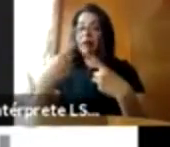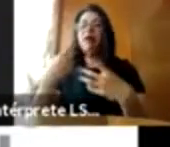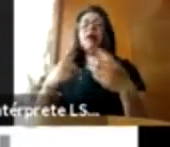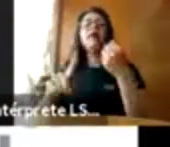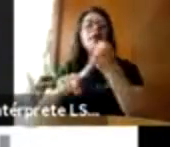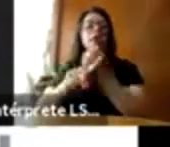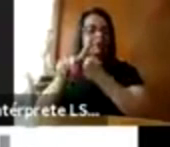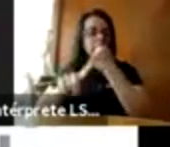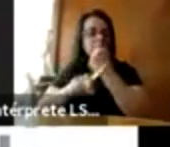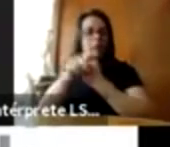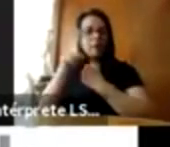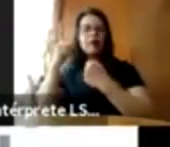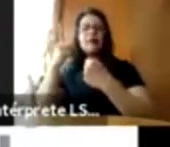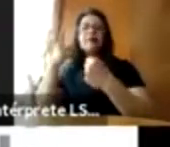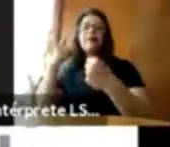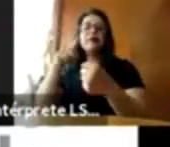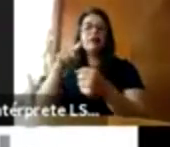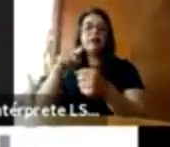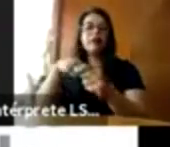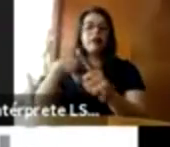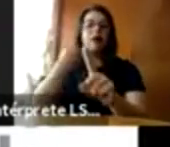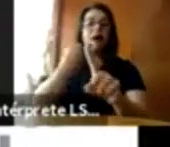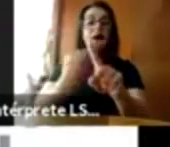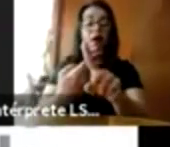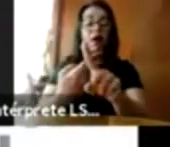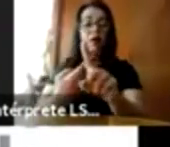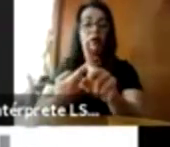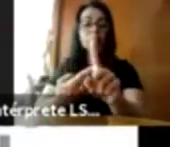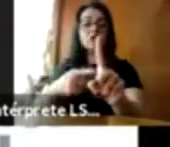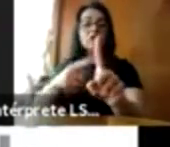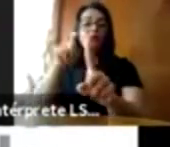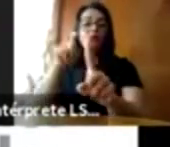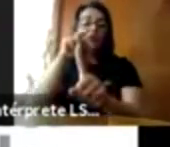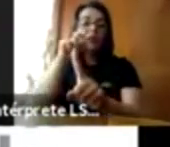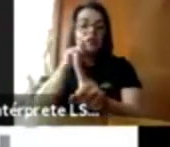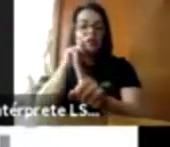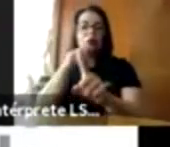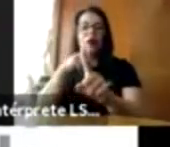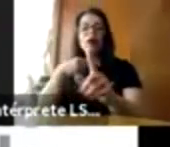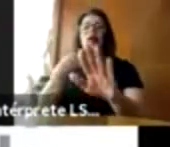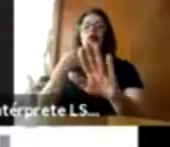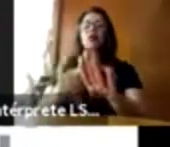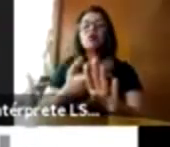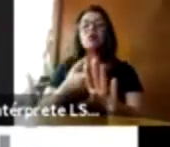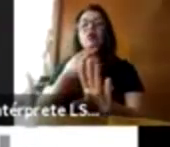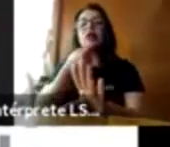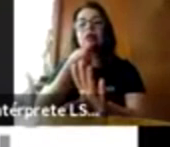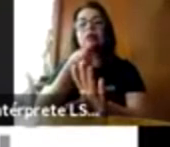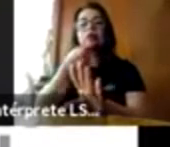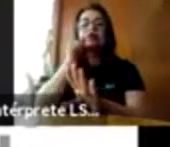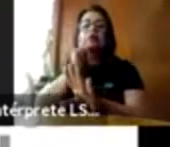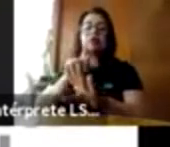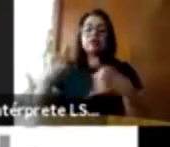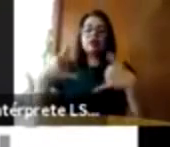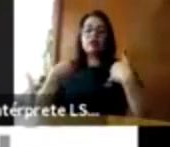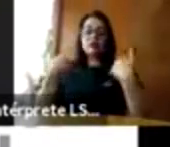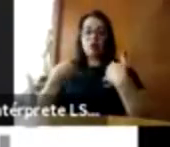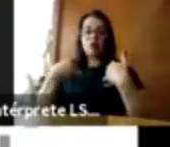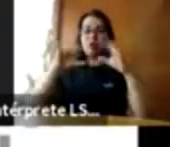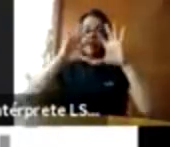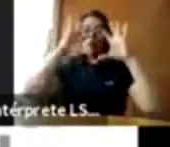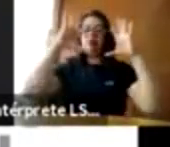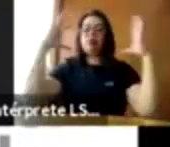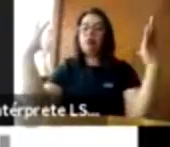abuso sexual, etcétera, contra niños, adolescentes, niños, niñas y adolescentes en el mundo, ya